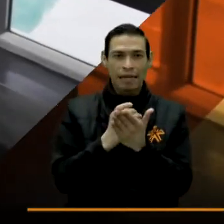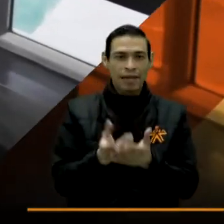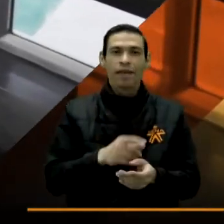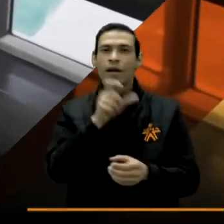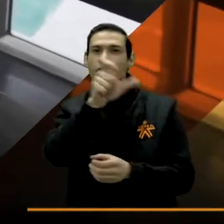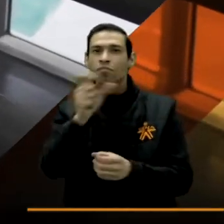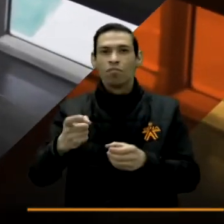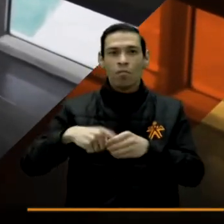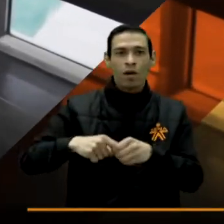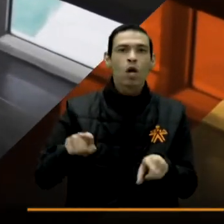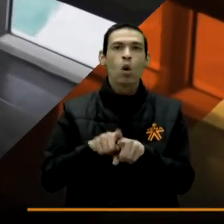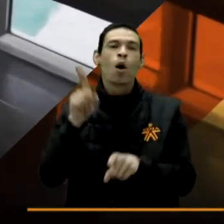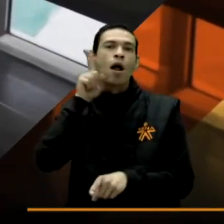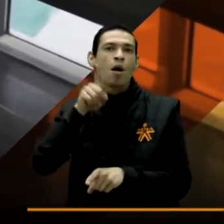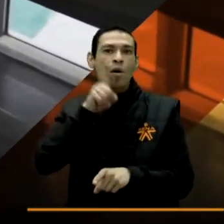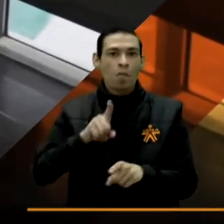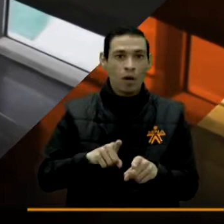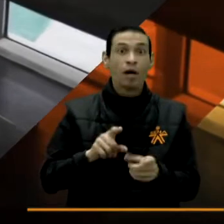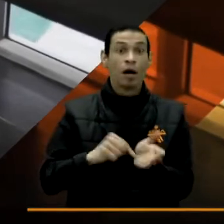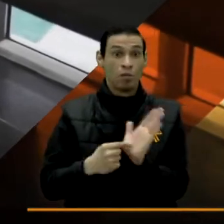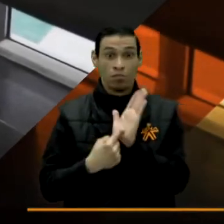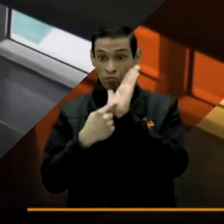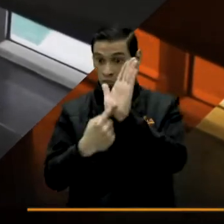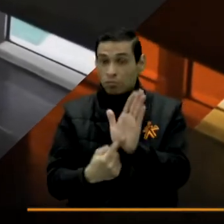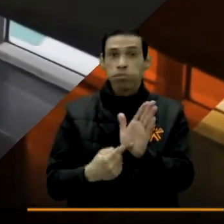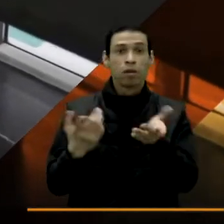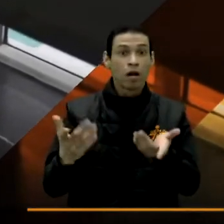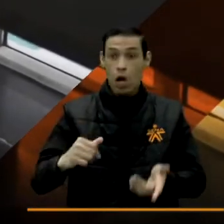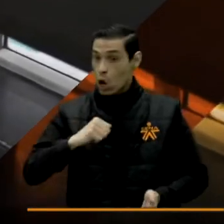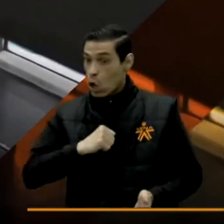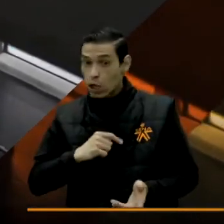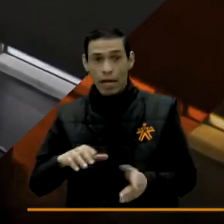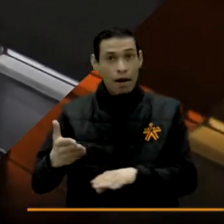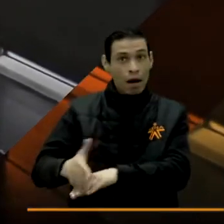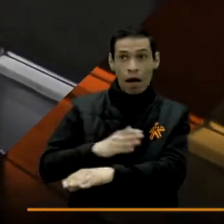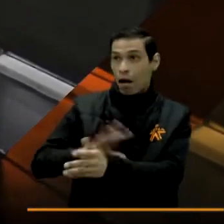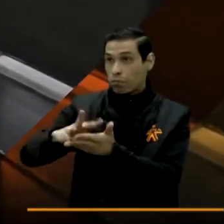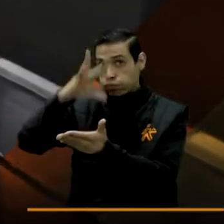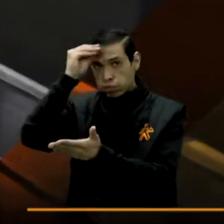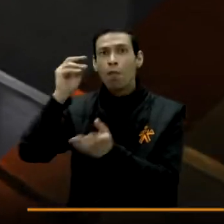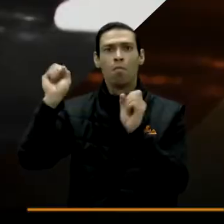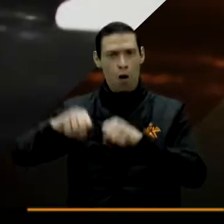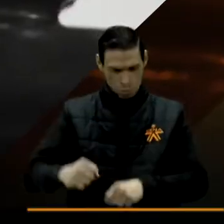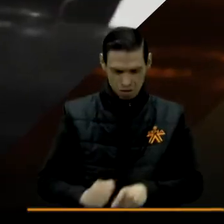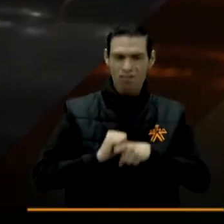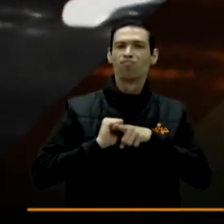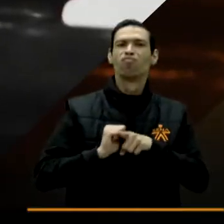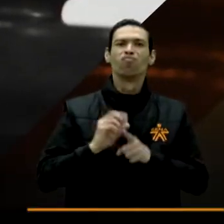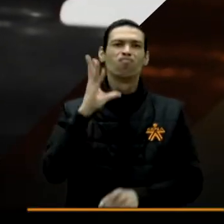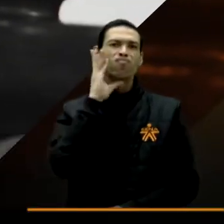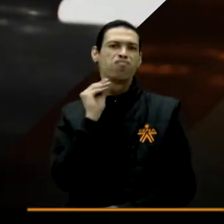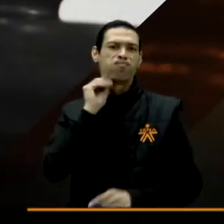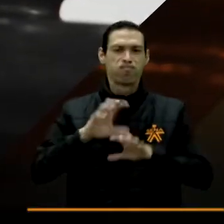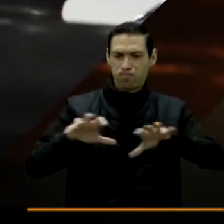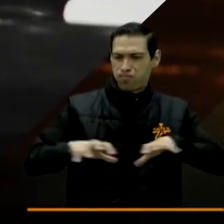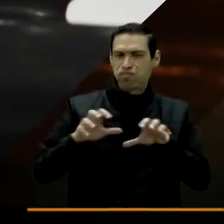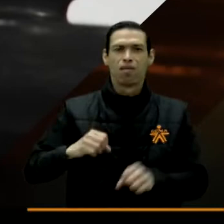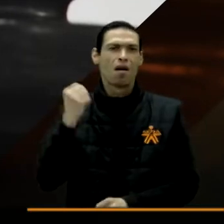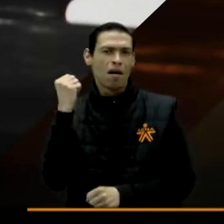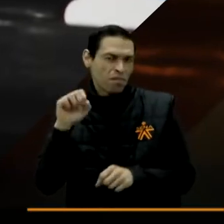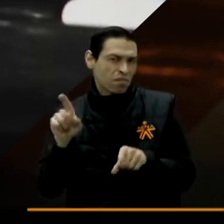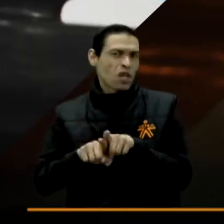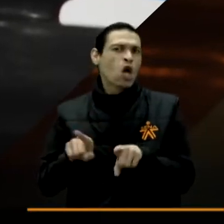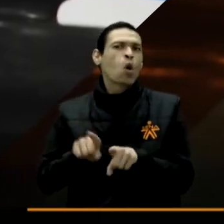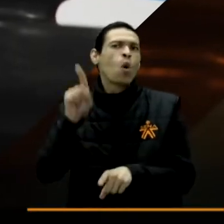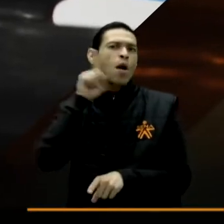habilidades y competencias de trabajadores domésticos, donde podrán evidenciar que a pesar de no tener una formación, son idóneos para desarrollar diferentes